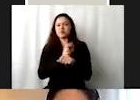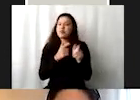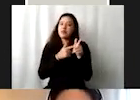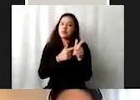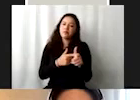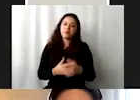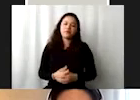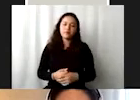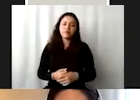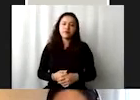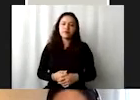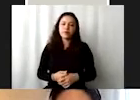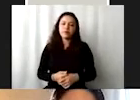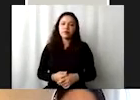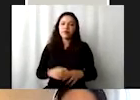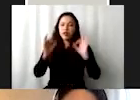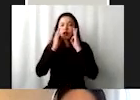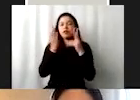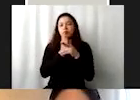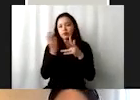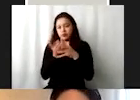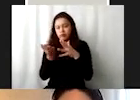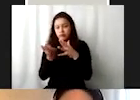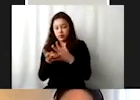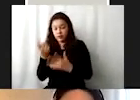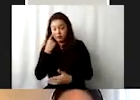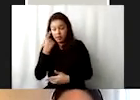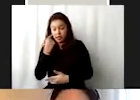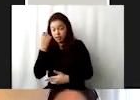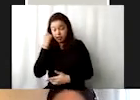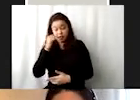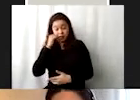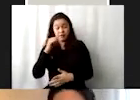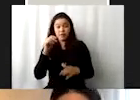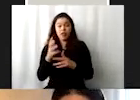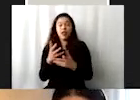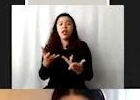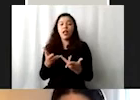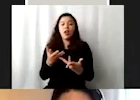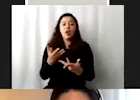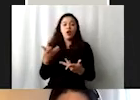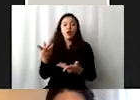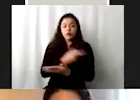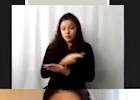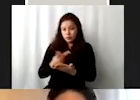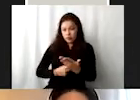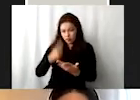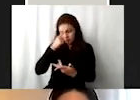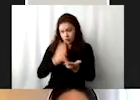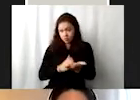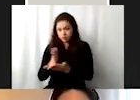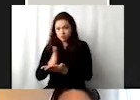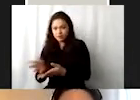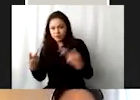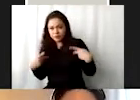forma en la que se divide, ojo, siempre pensando en este esquema de ser un plan de acción para las personas, el planeta